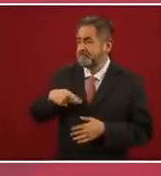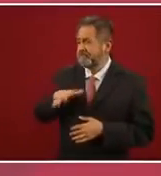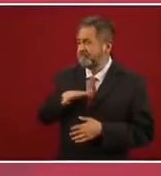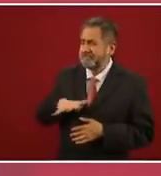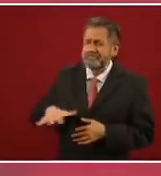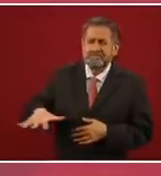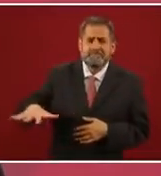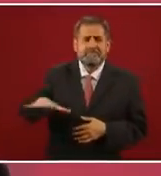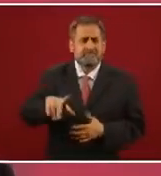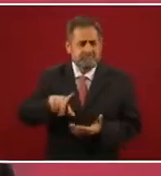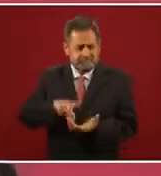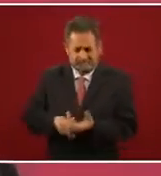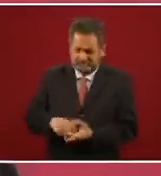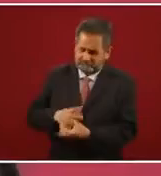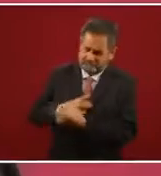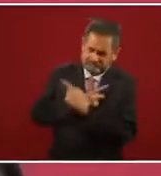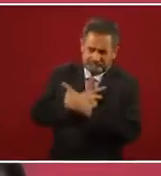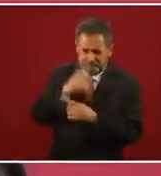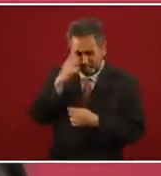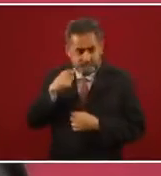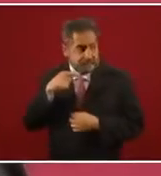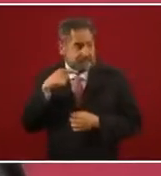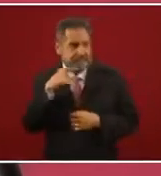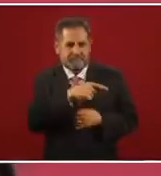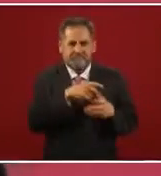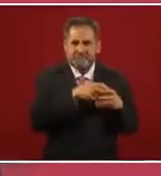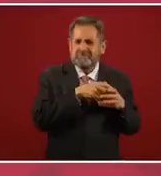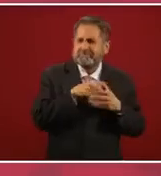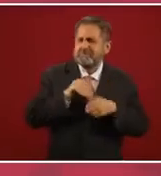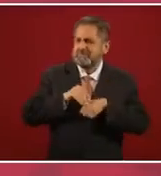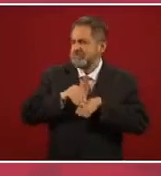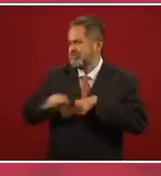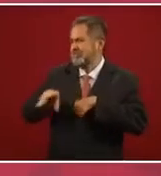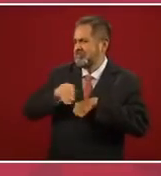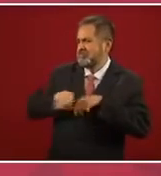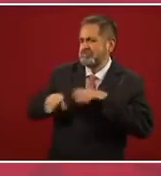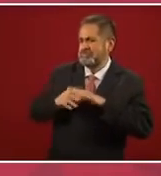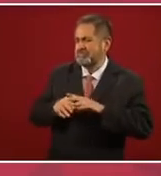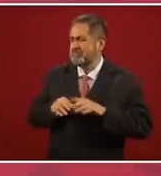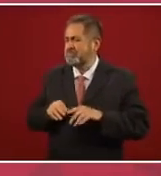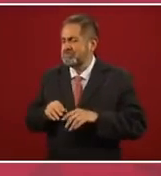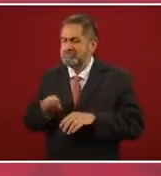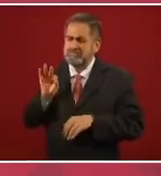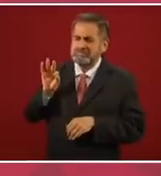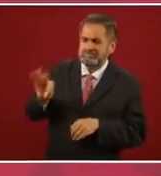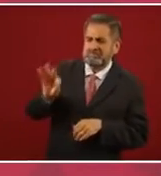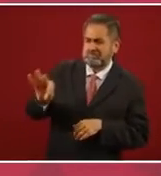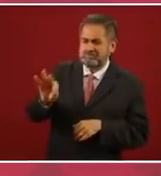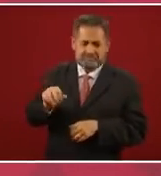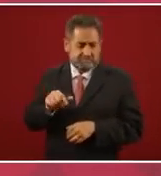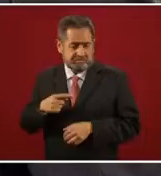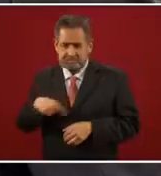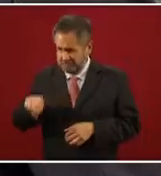que no pudo esa nube negra de individualismo, de codicia,